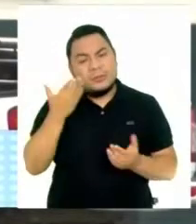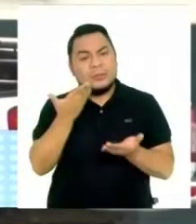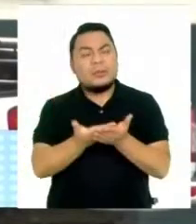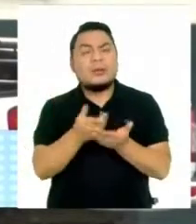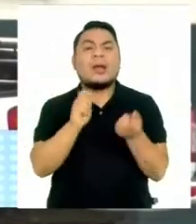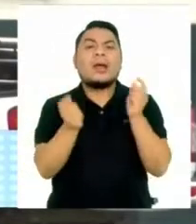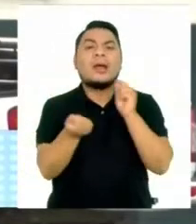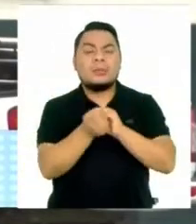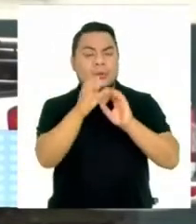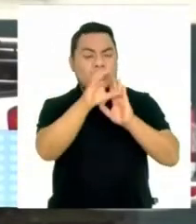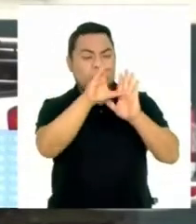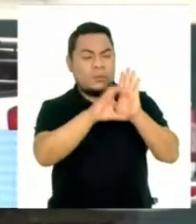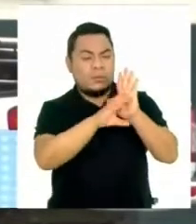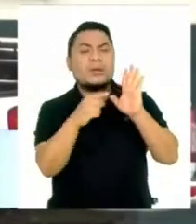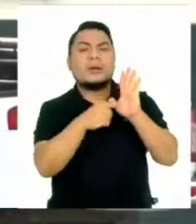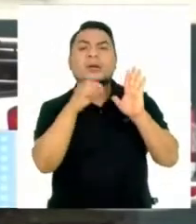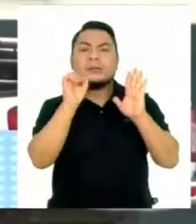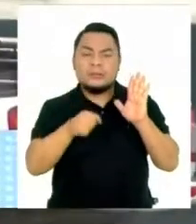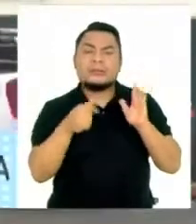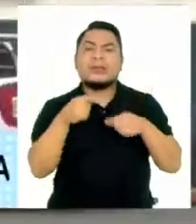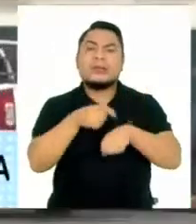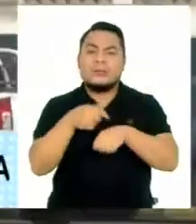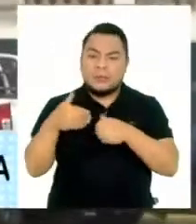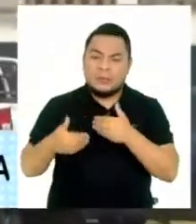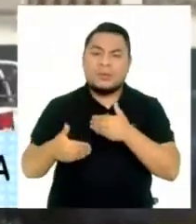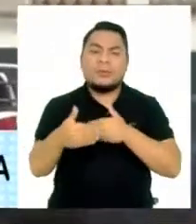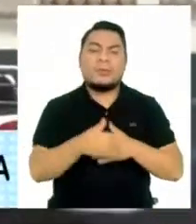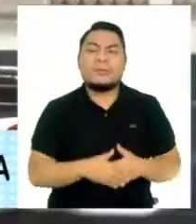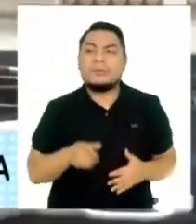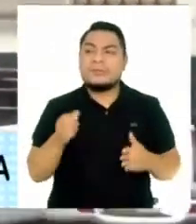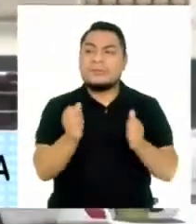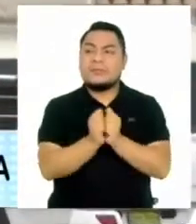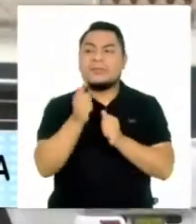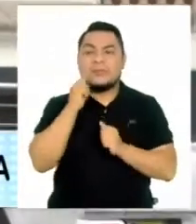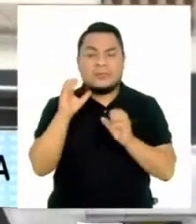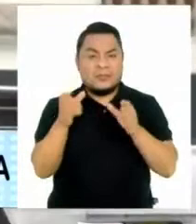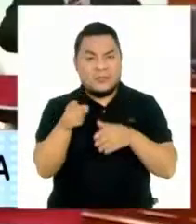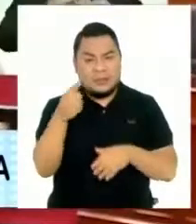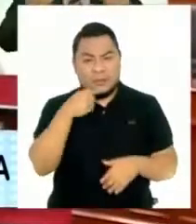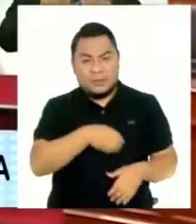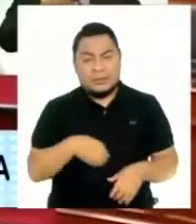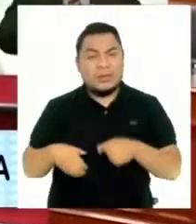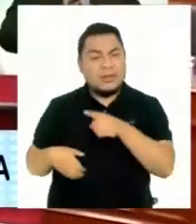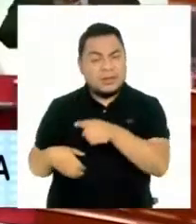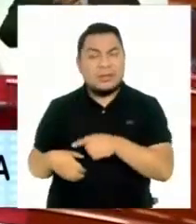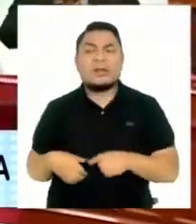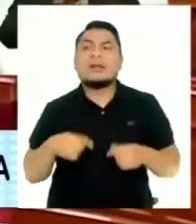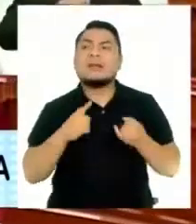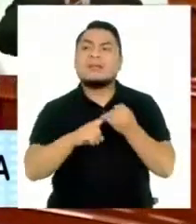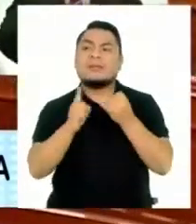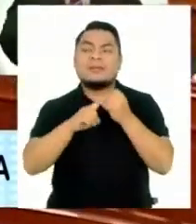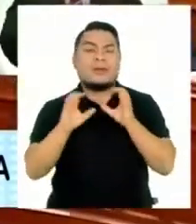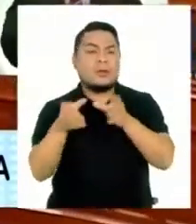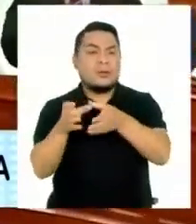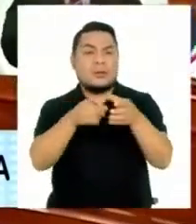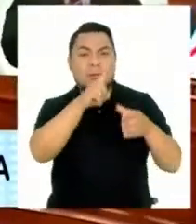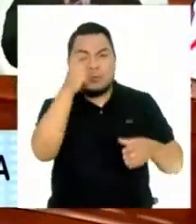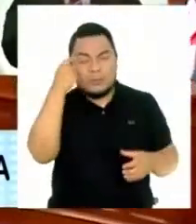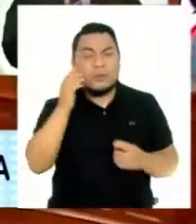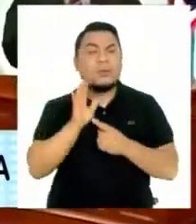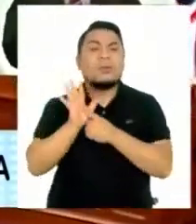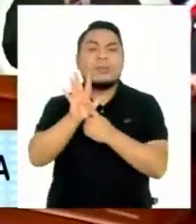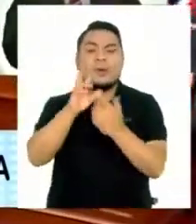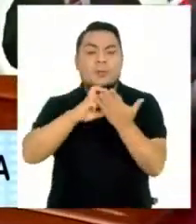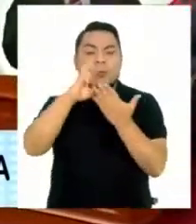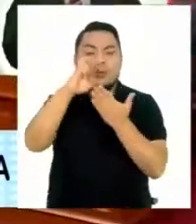que es el cambio de constitución, que va a ser pues a largo plazo. Junto a su colega de bancada, Alex Paredes, invocó a las otras fuerzas políticas a presentar